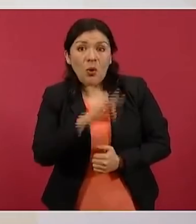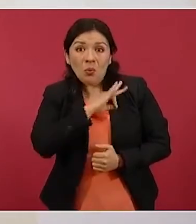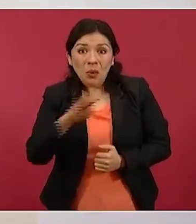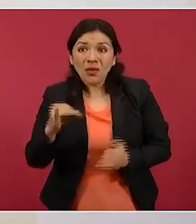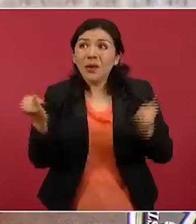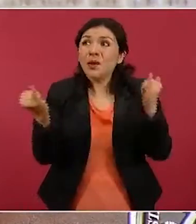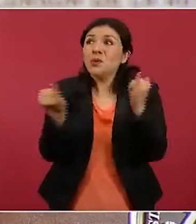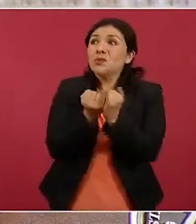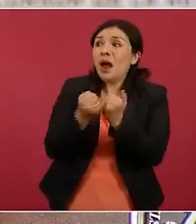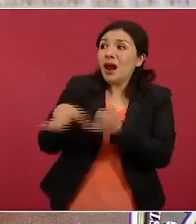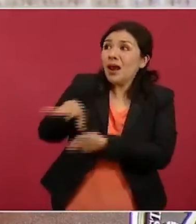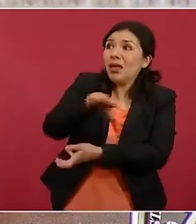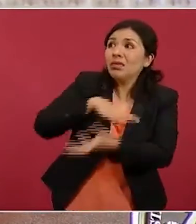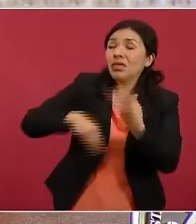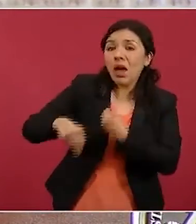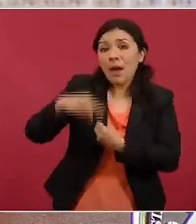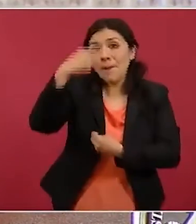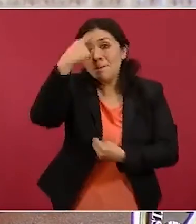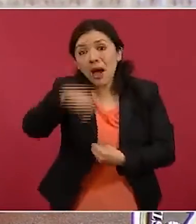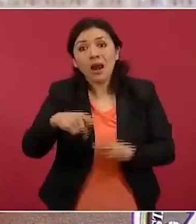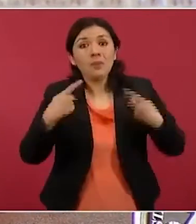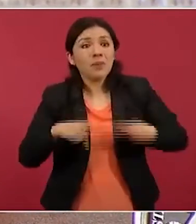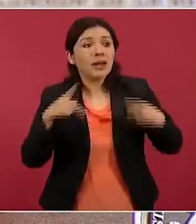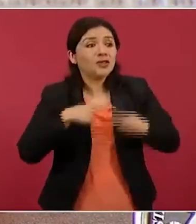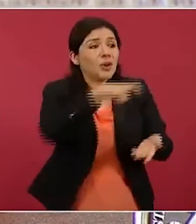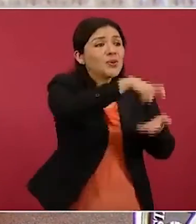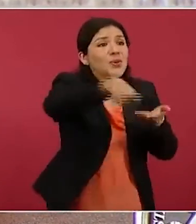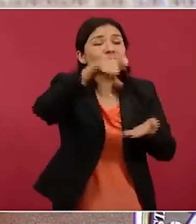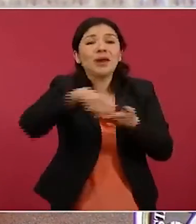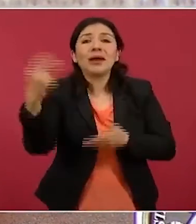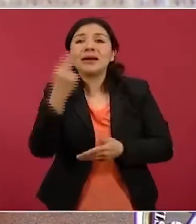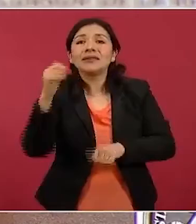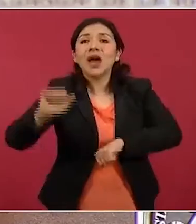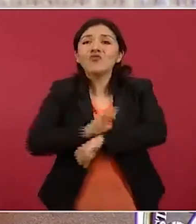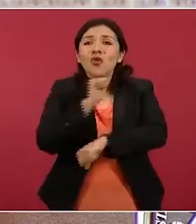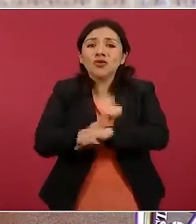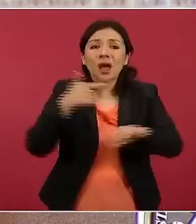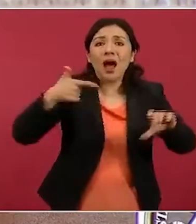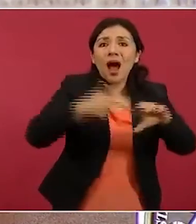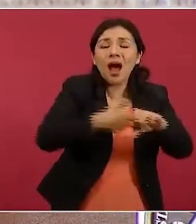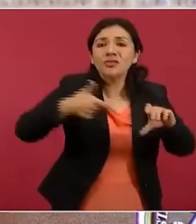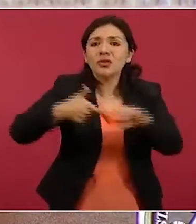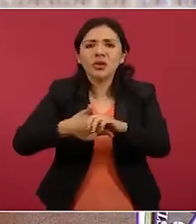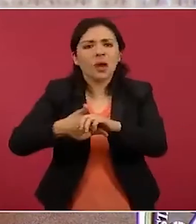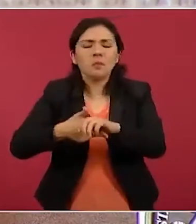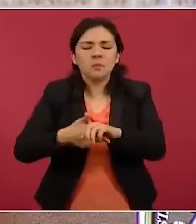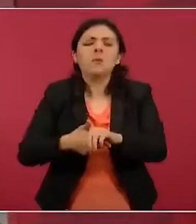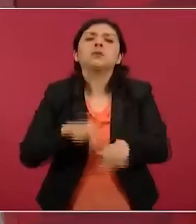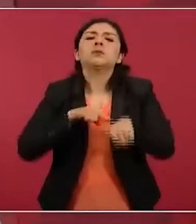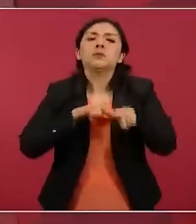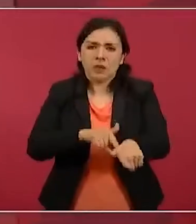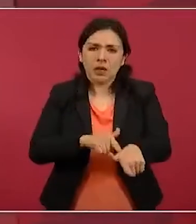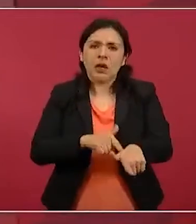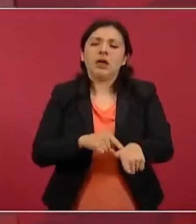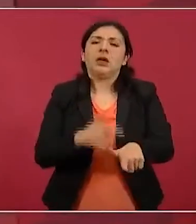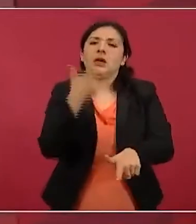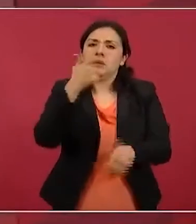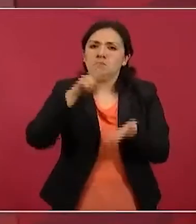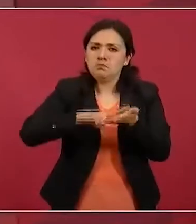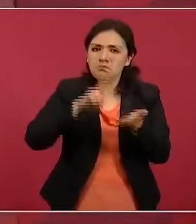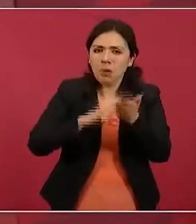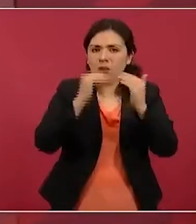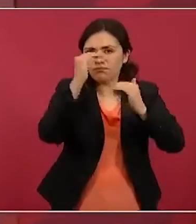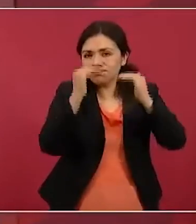a los consumidores, que mantengamos el precio de las gasolinas